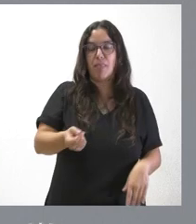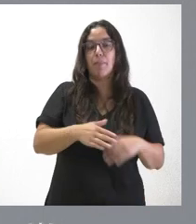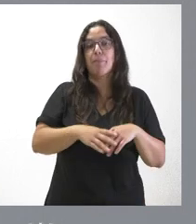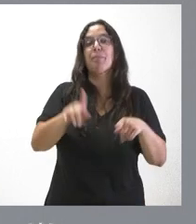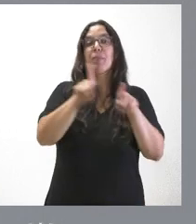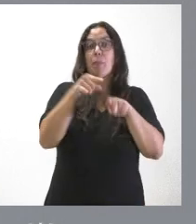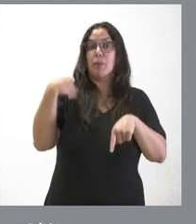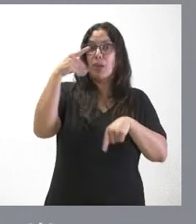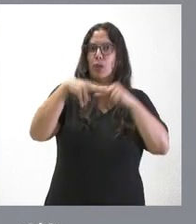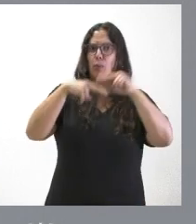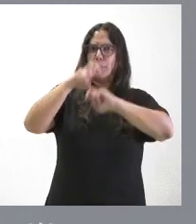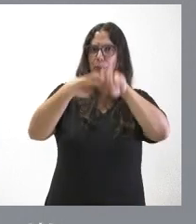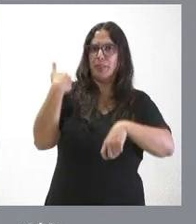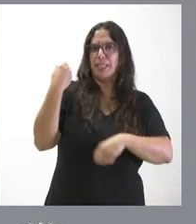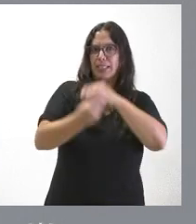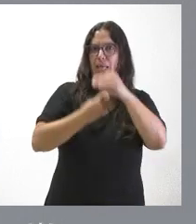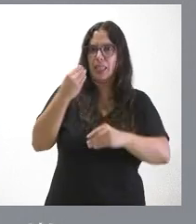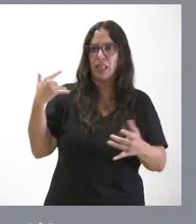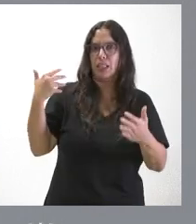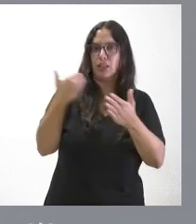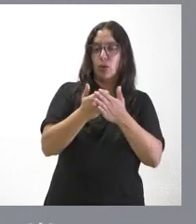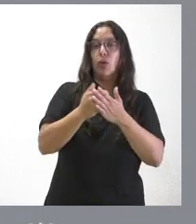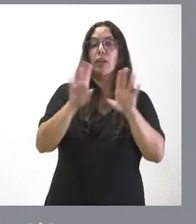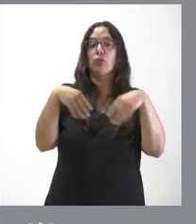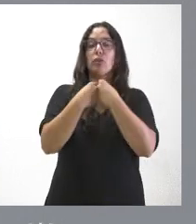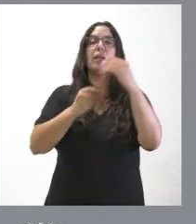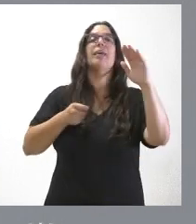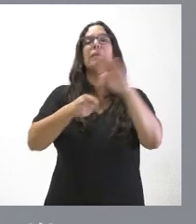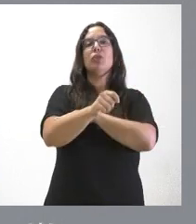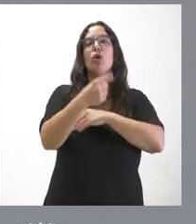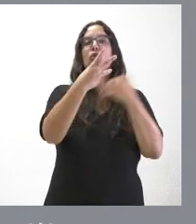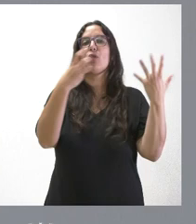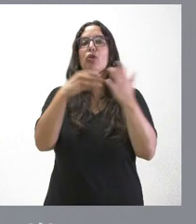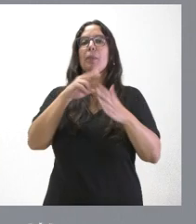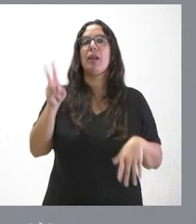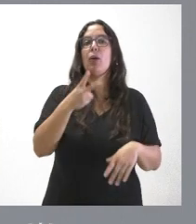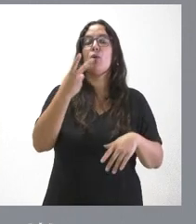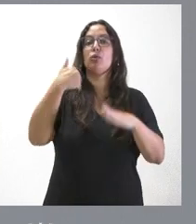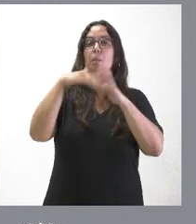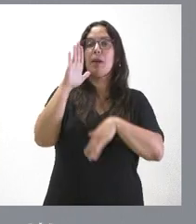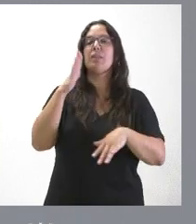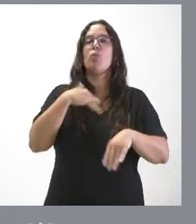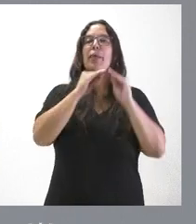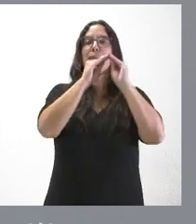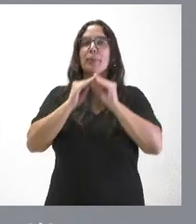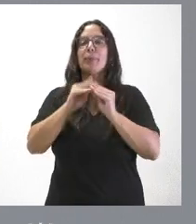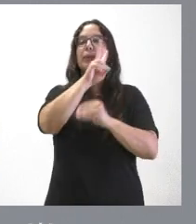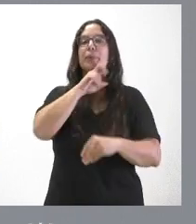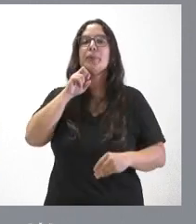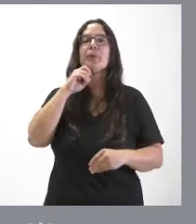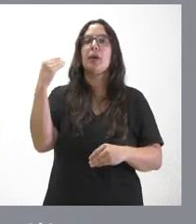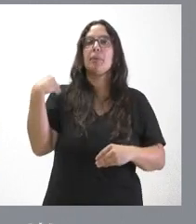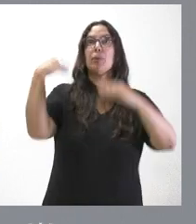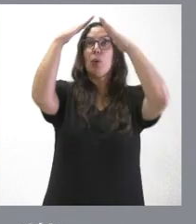en esta misma planta, en la planta undécima, que con una inversión de más de 800.000 euros está previsto reparar y conservar la cubierta